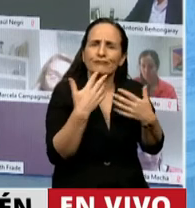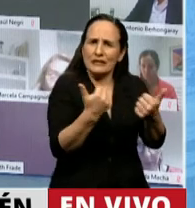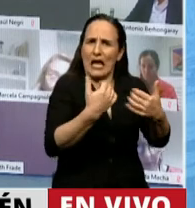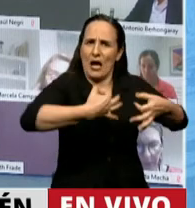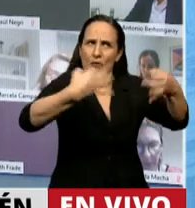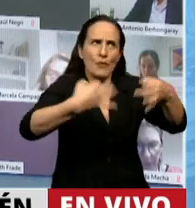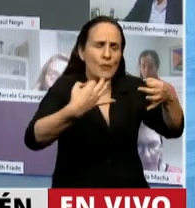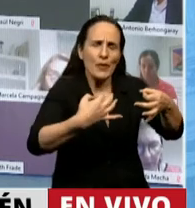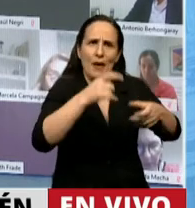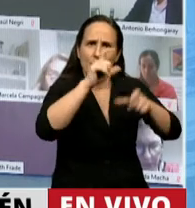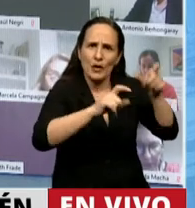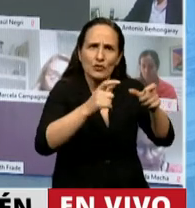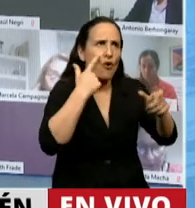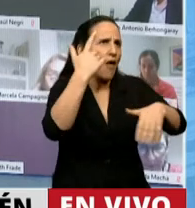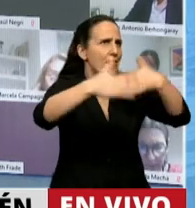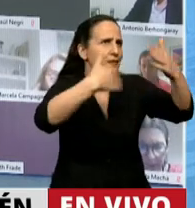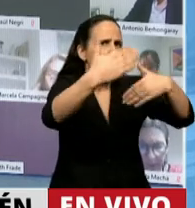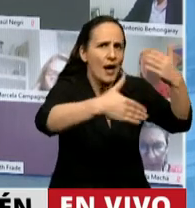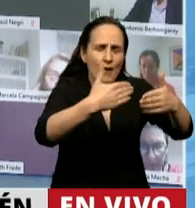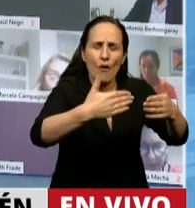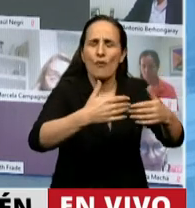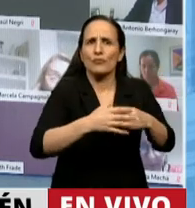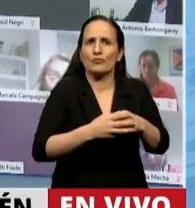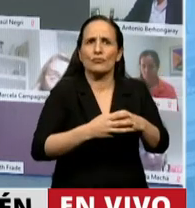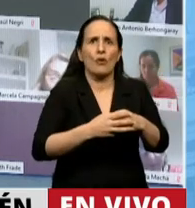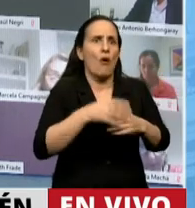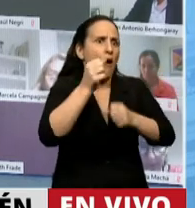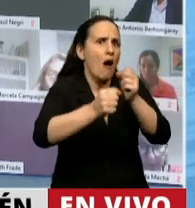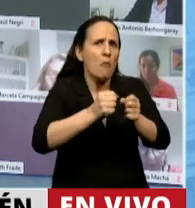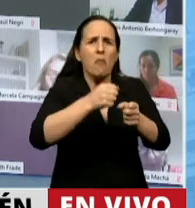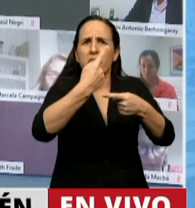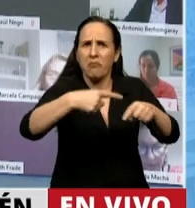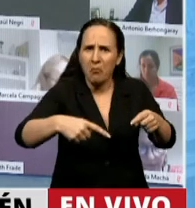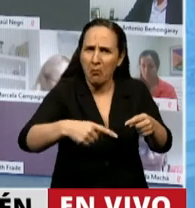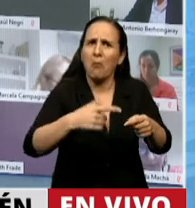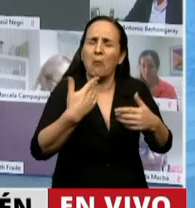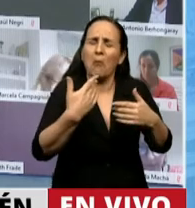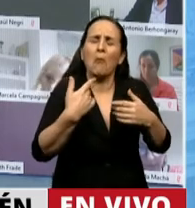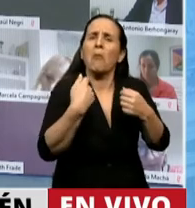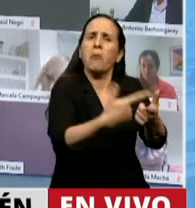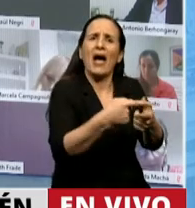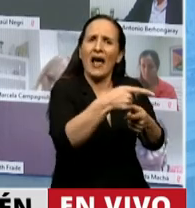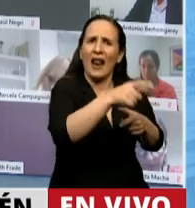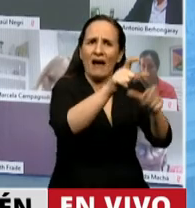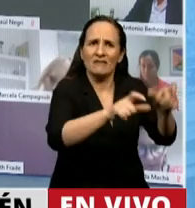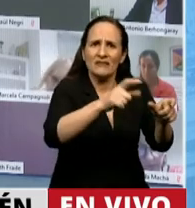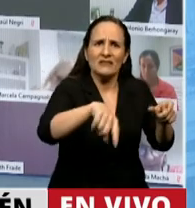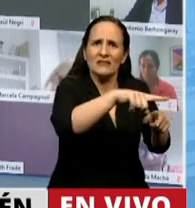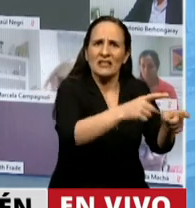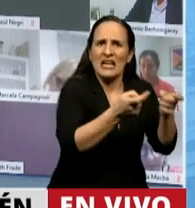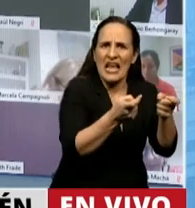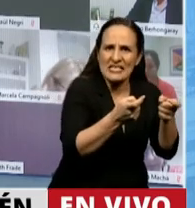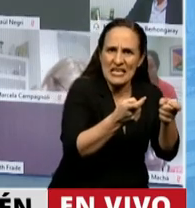humano y para que las actividades productivas o de cualquier índole satisfagan las necesidades presentes sin